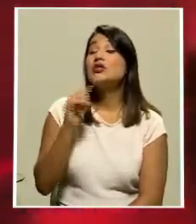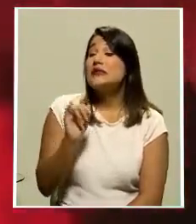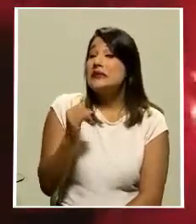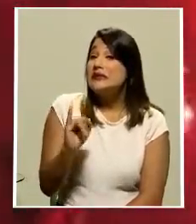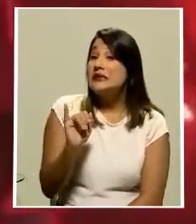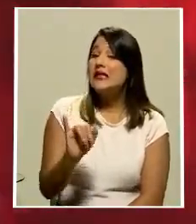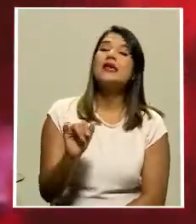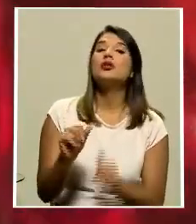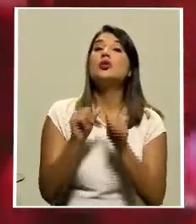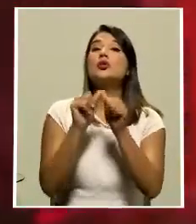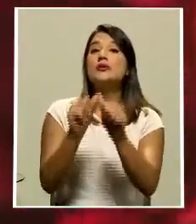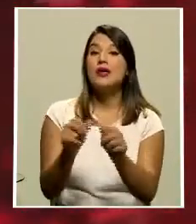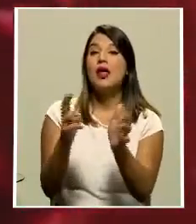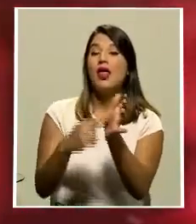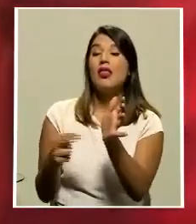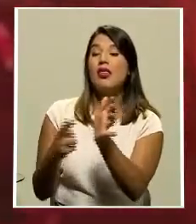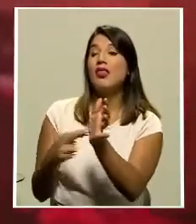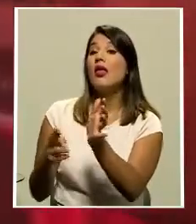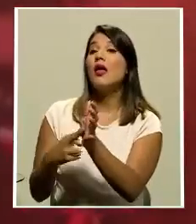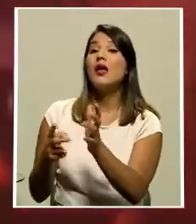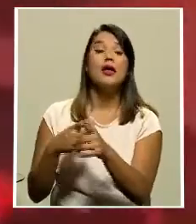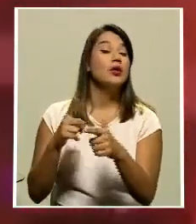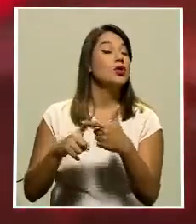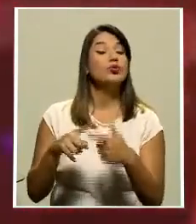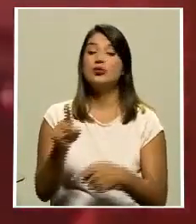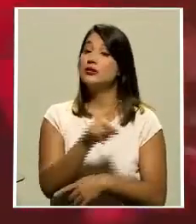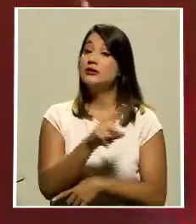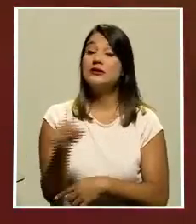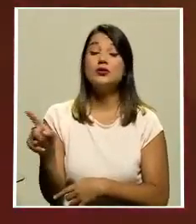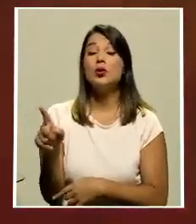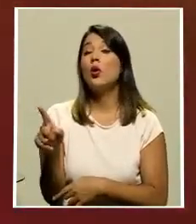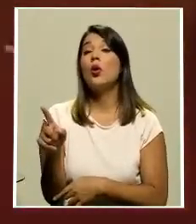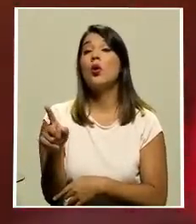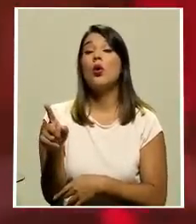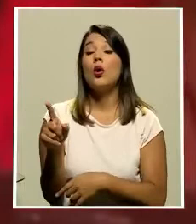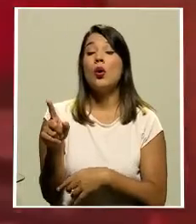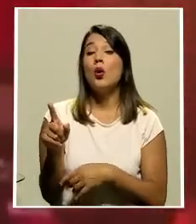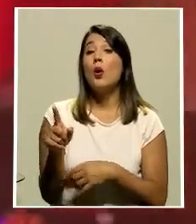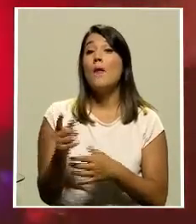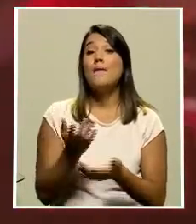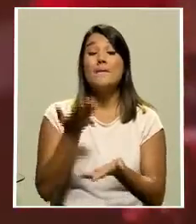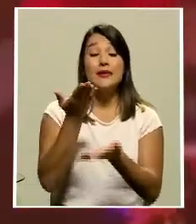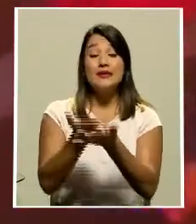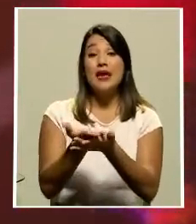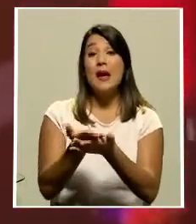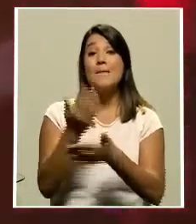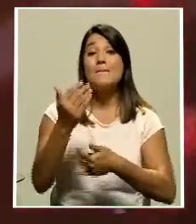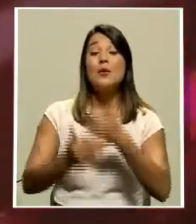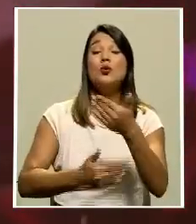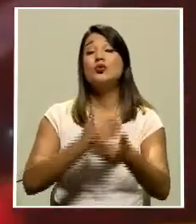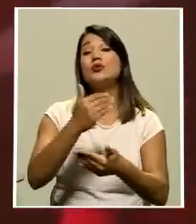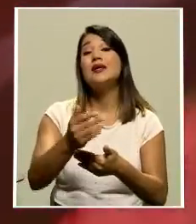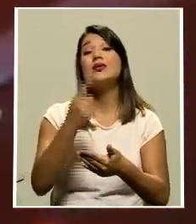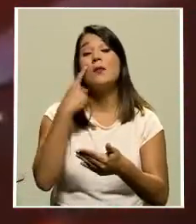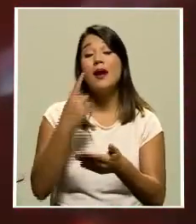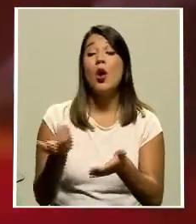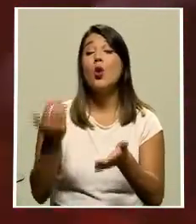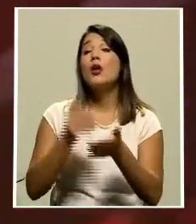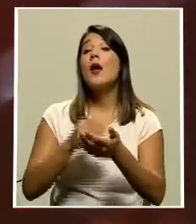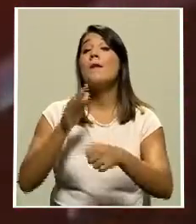repiten en la jornada de este fin de semana, no presentarán ante las autoridades del gobierno el protocolo para el regreso de público a los estadios.